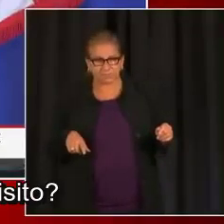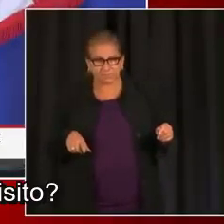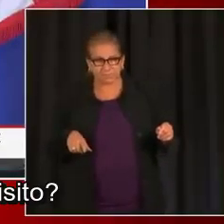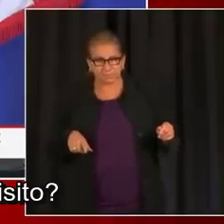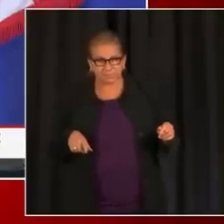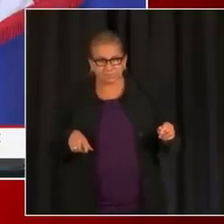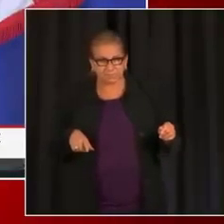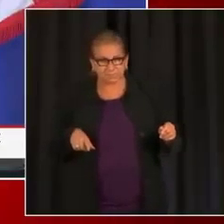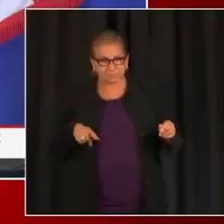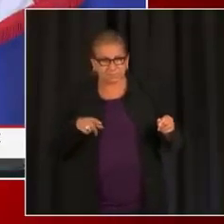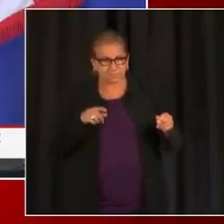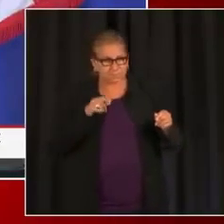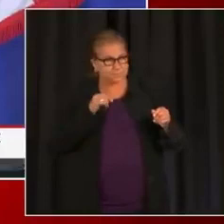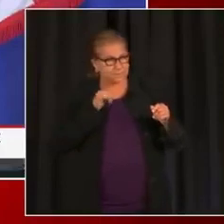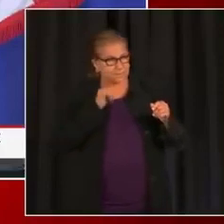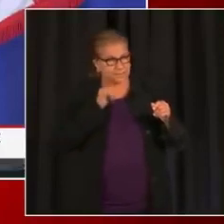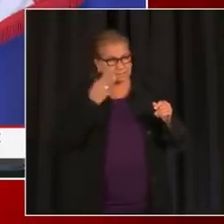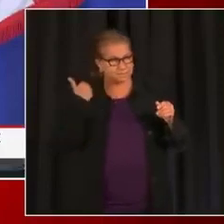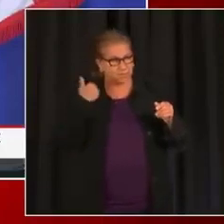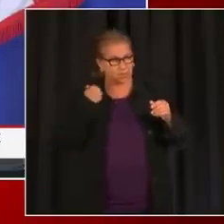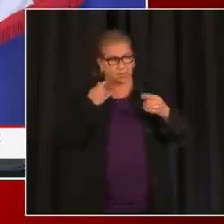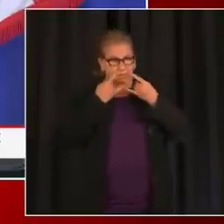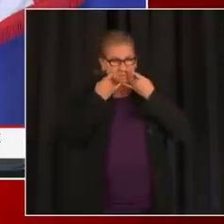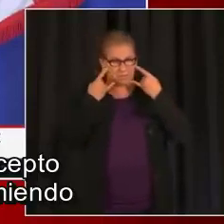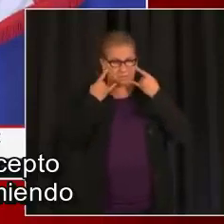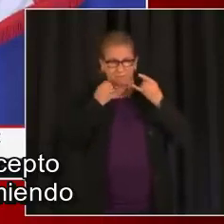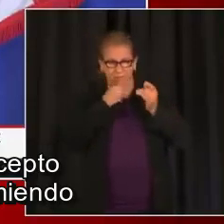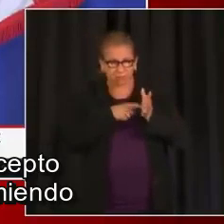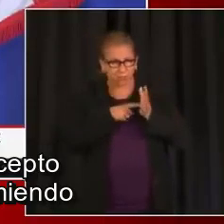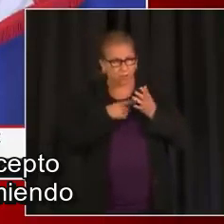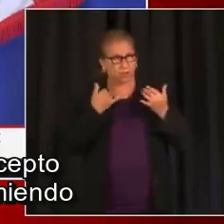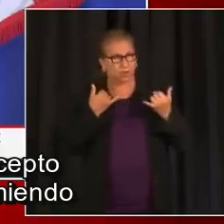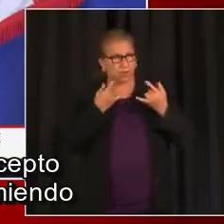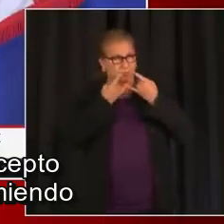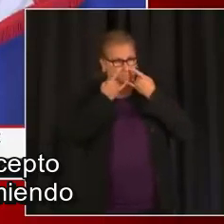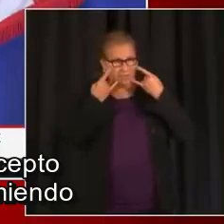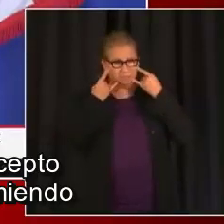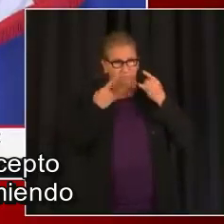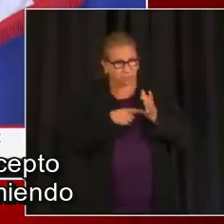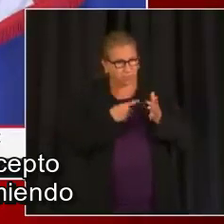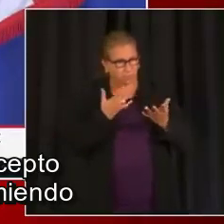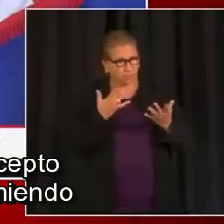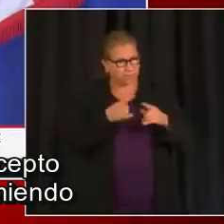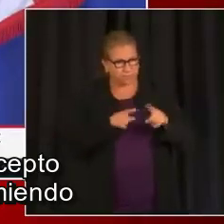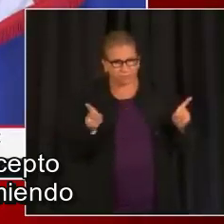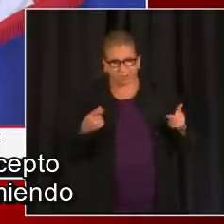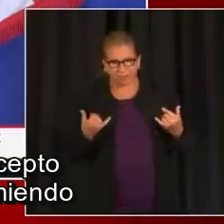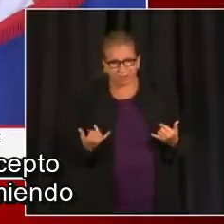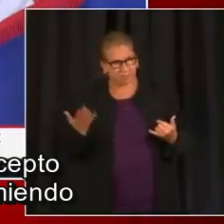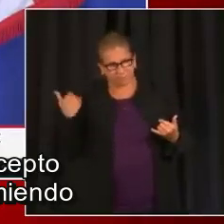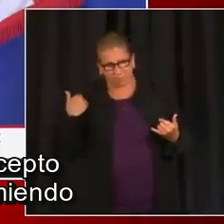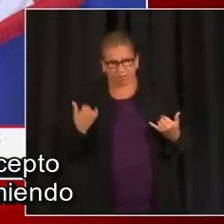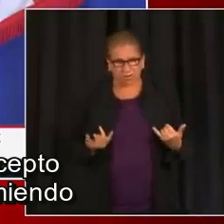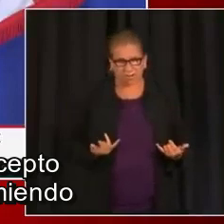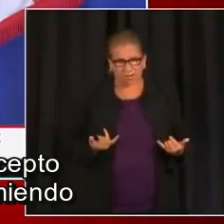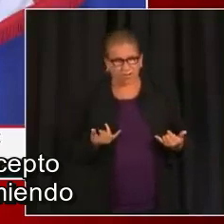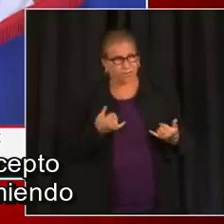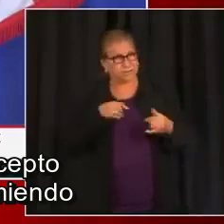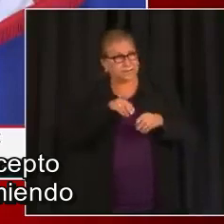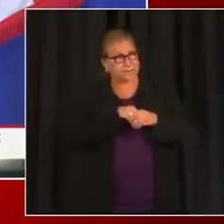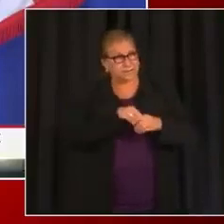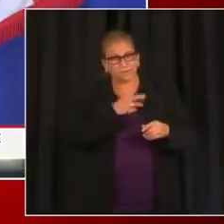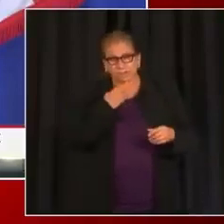es un requisito? Eso era lo mismo. La mascarilla es un requisito, excepto cuando uno esté activamente